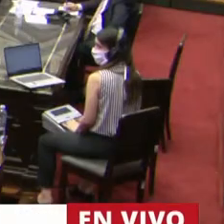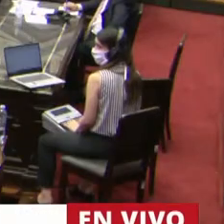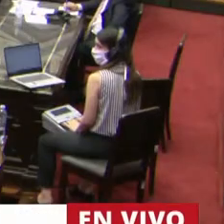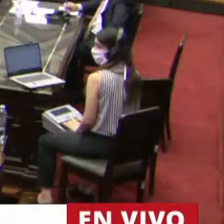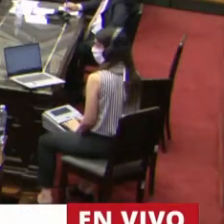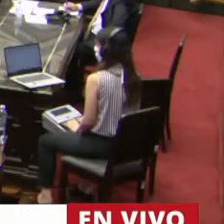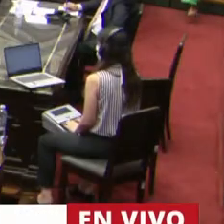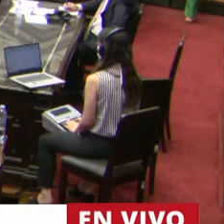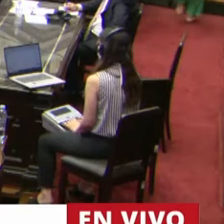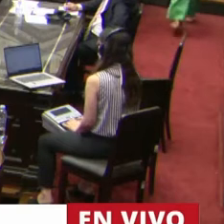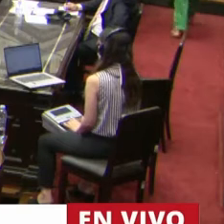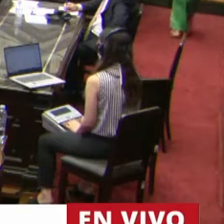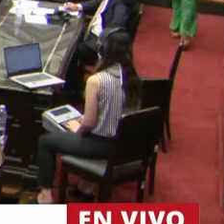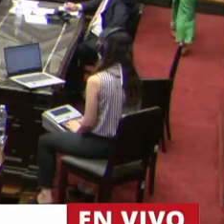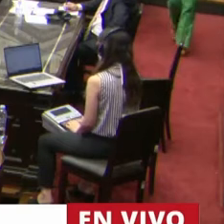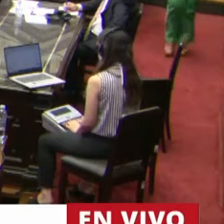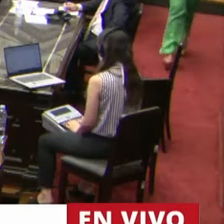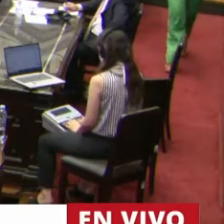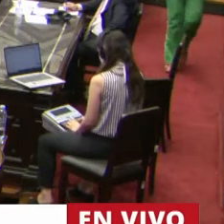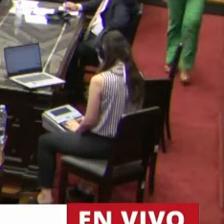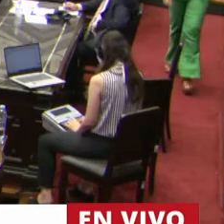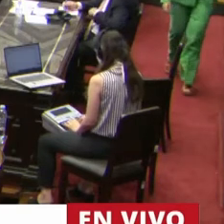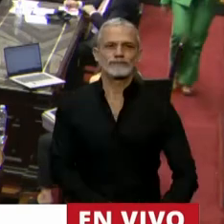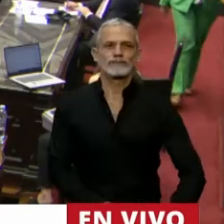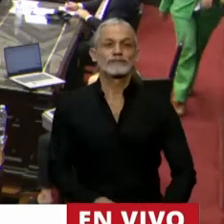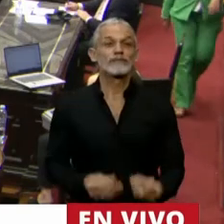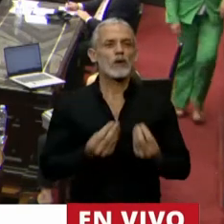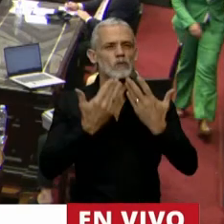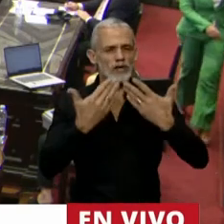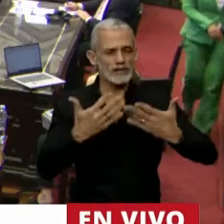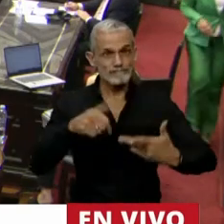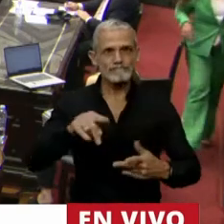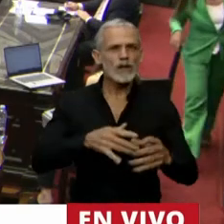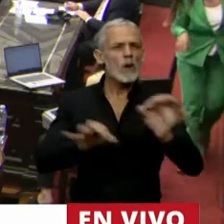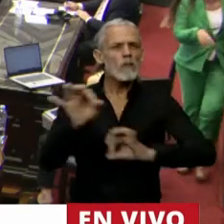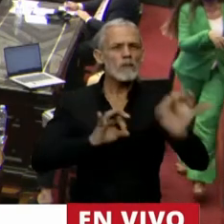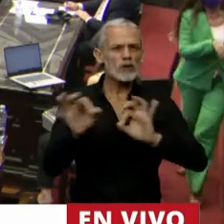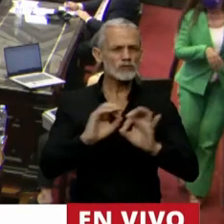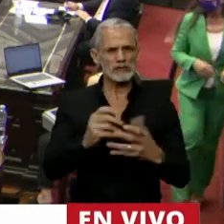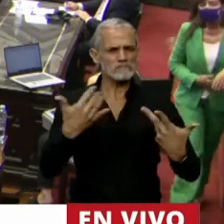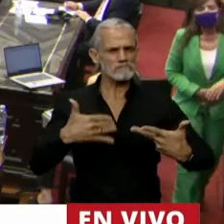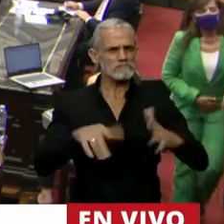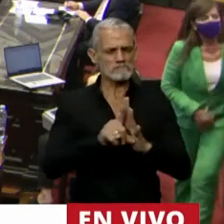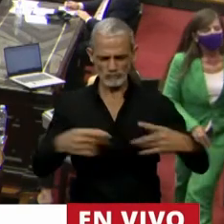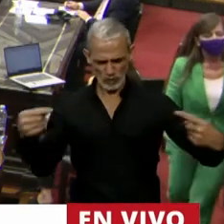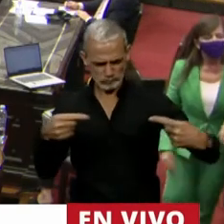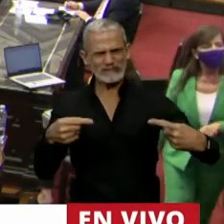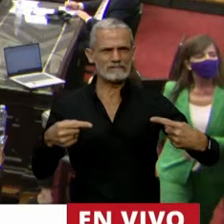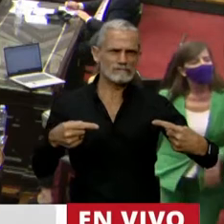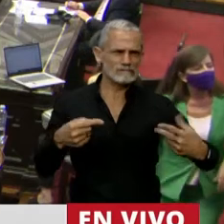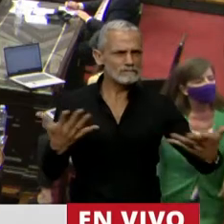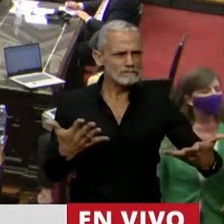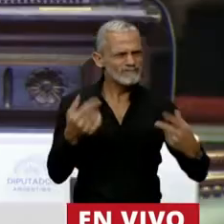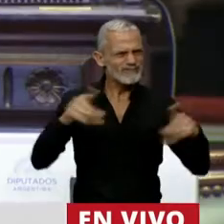Muchas gracias, Presidente. Estamos ante un proyecto que tiene, la verdad, una incongruencia intrínseca.